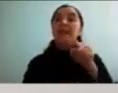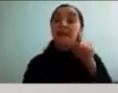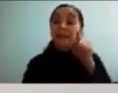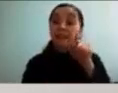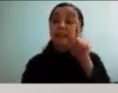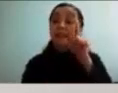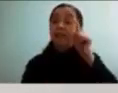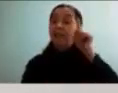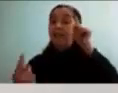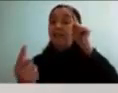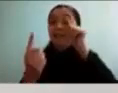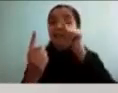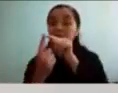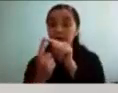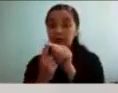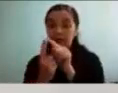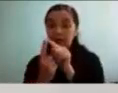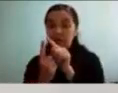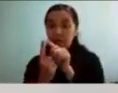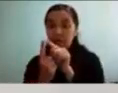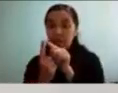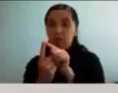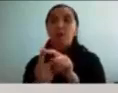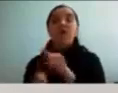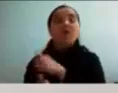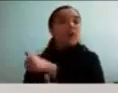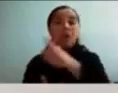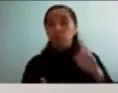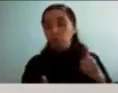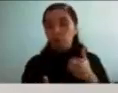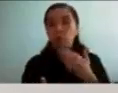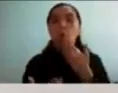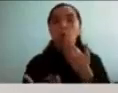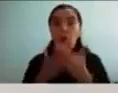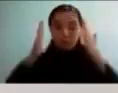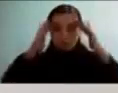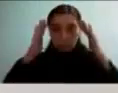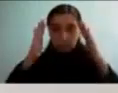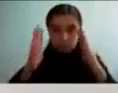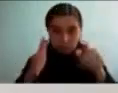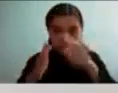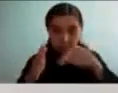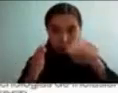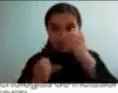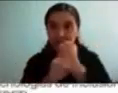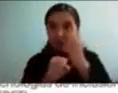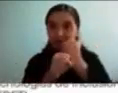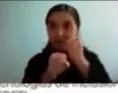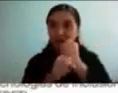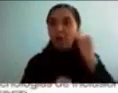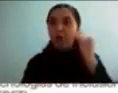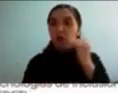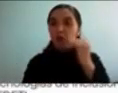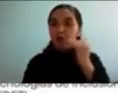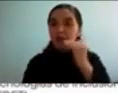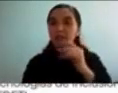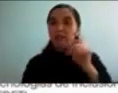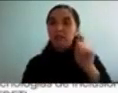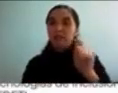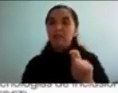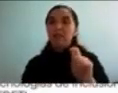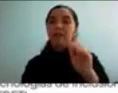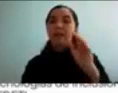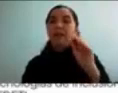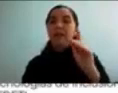de de todos a la hora de abordar el trabajo con los niños con TDAH muchas